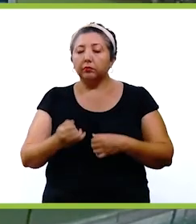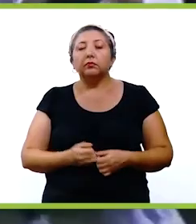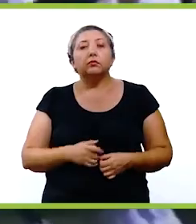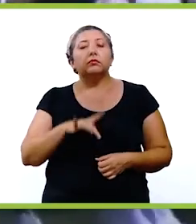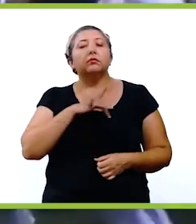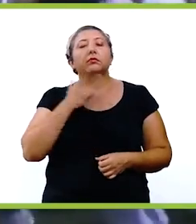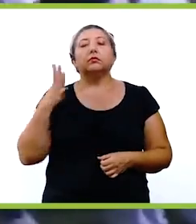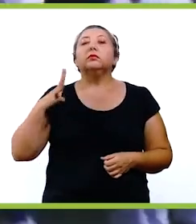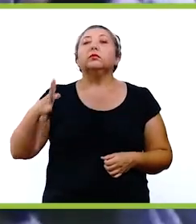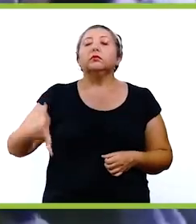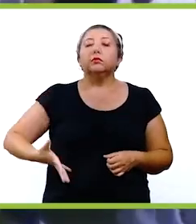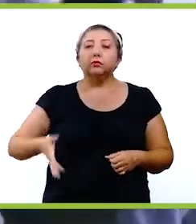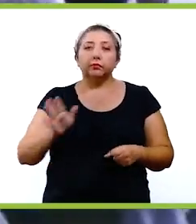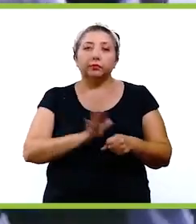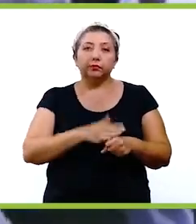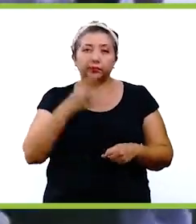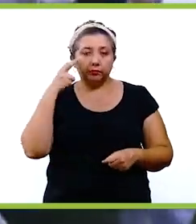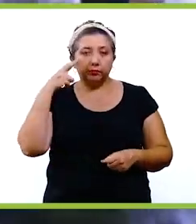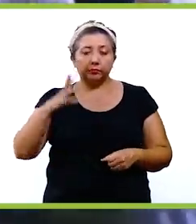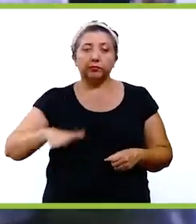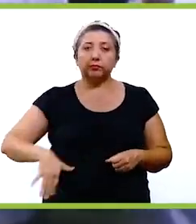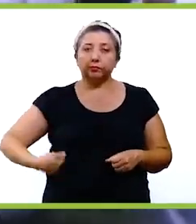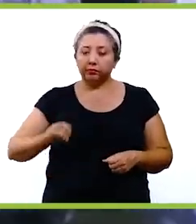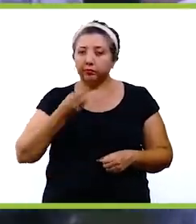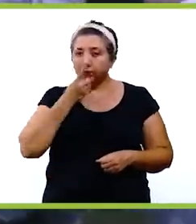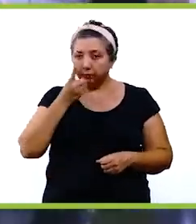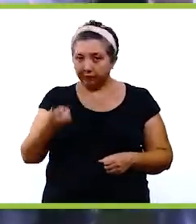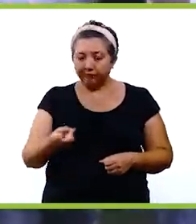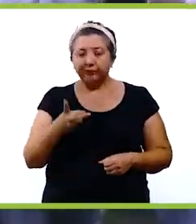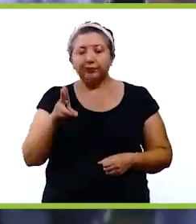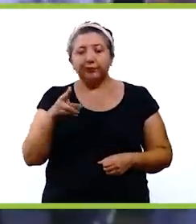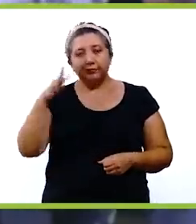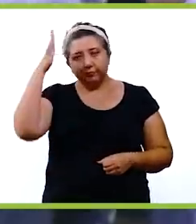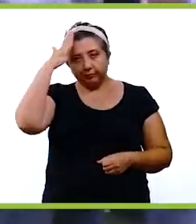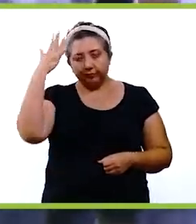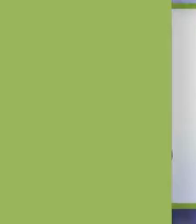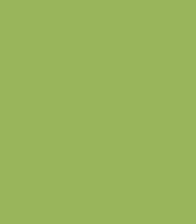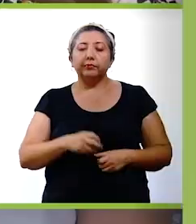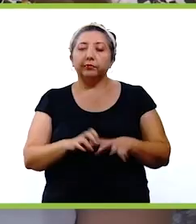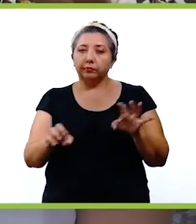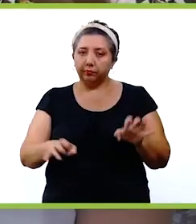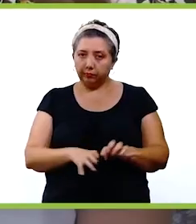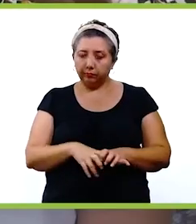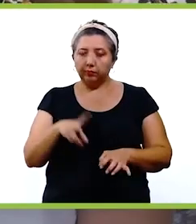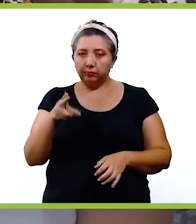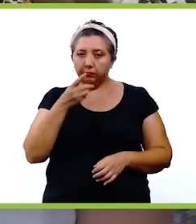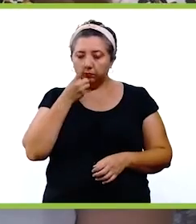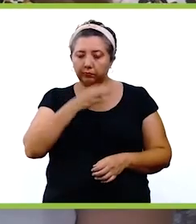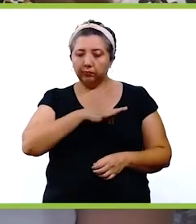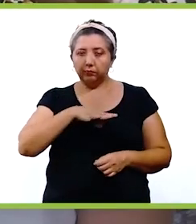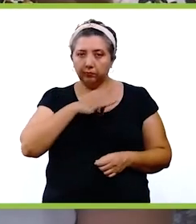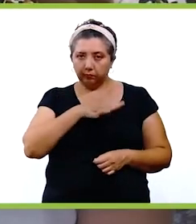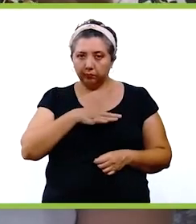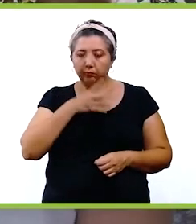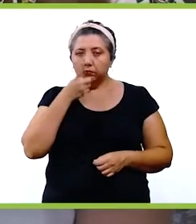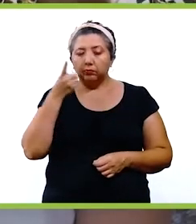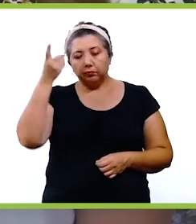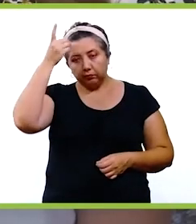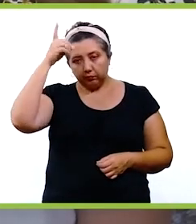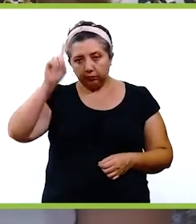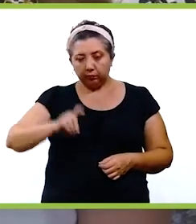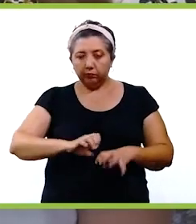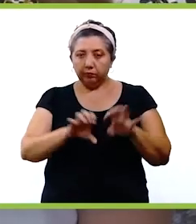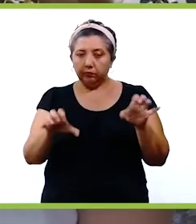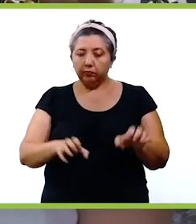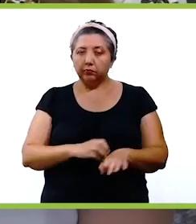sentimos muy orgullosos porque la verdad se ha visto el esfuerzo, la entrega, la garra, además del talento del equipo. Y por supuesto, pues una felicitación a los dueños